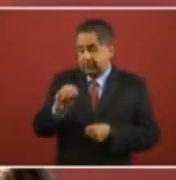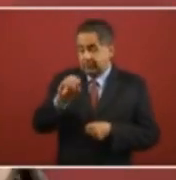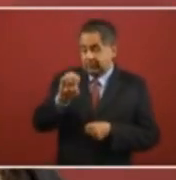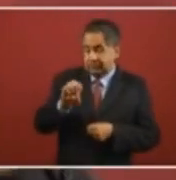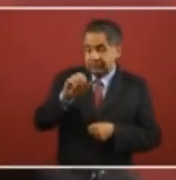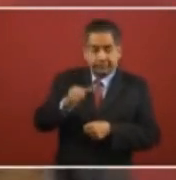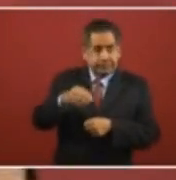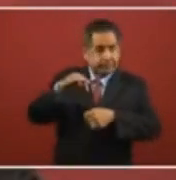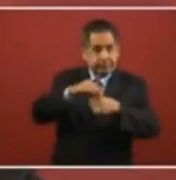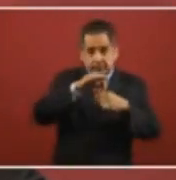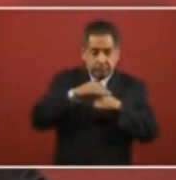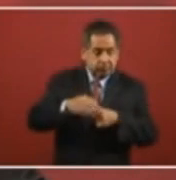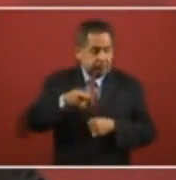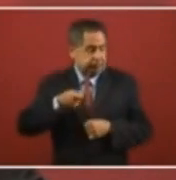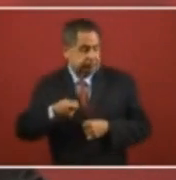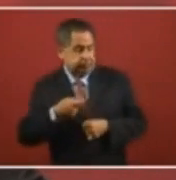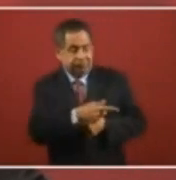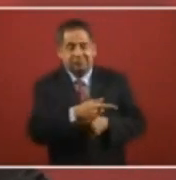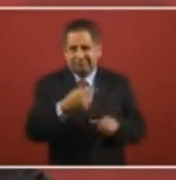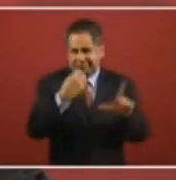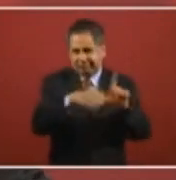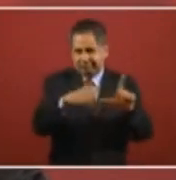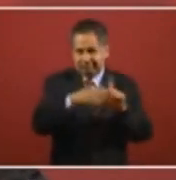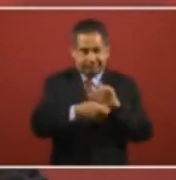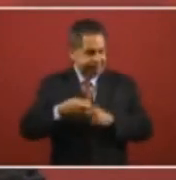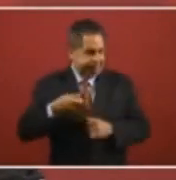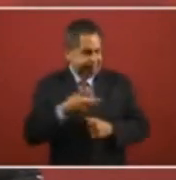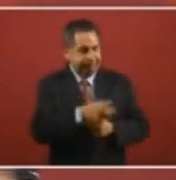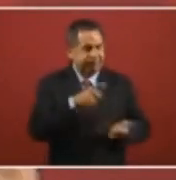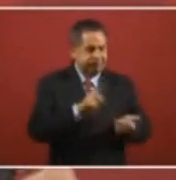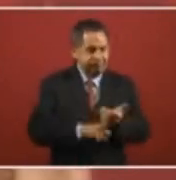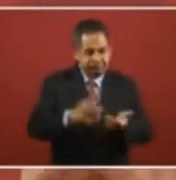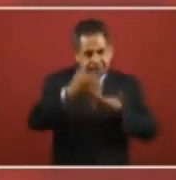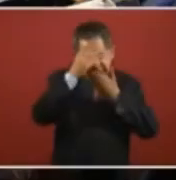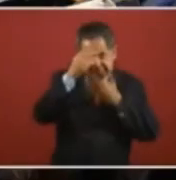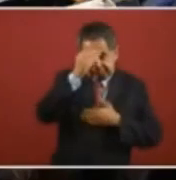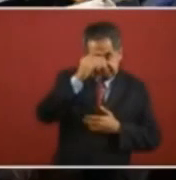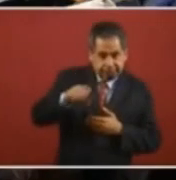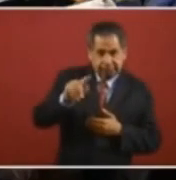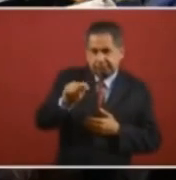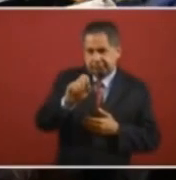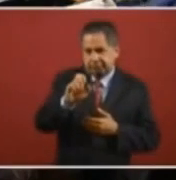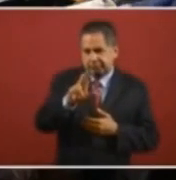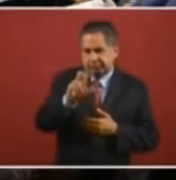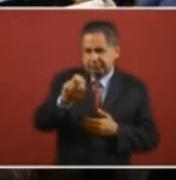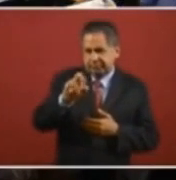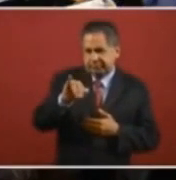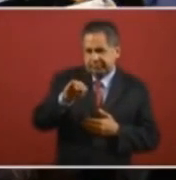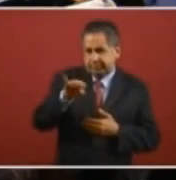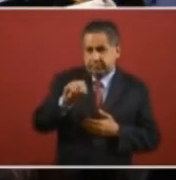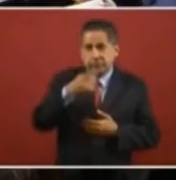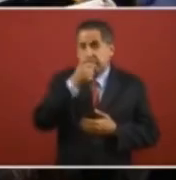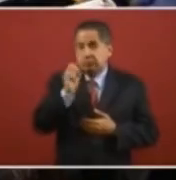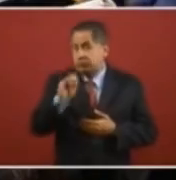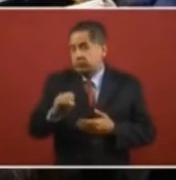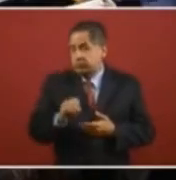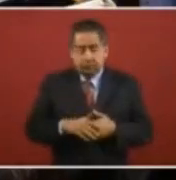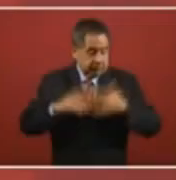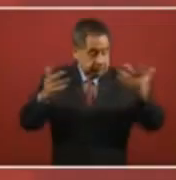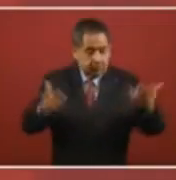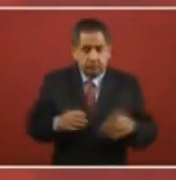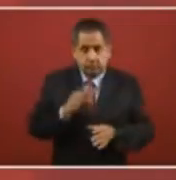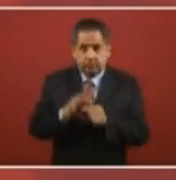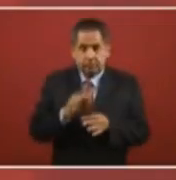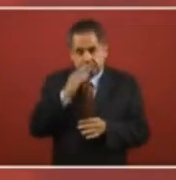clasificar esta tragedia como un ataque terrorista. Entonces, estamos en ese